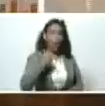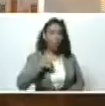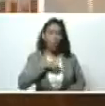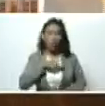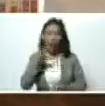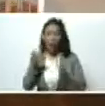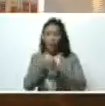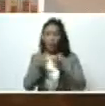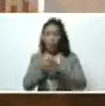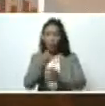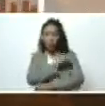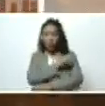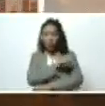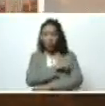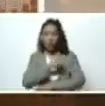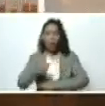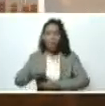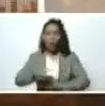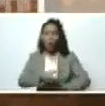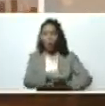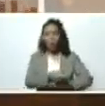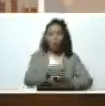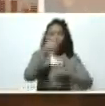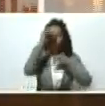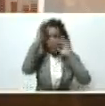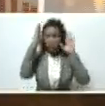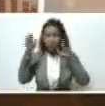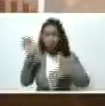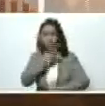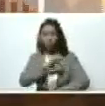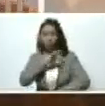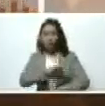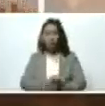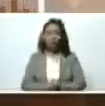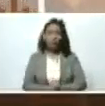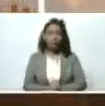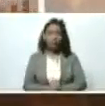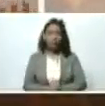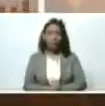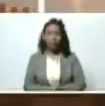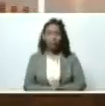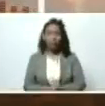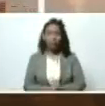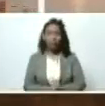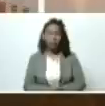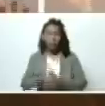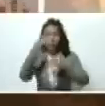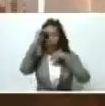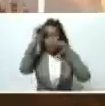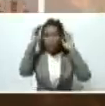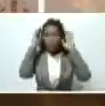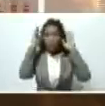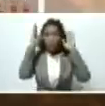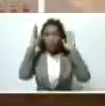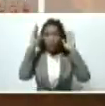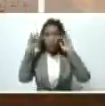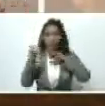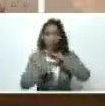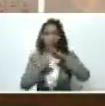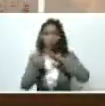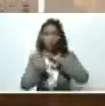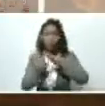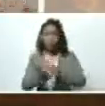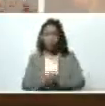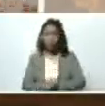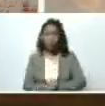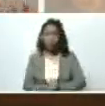protección civil, bomberos, seguridad, atención social operativo en atención con alimentación y votación de